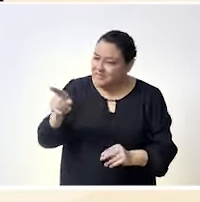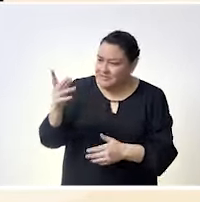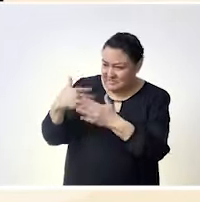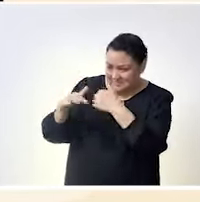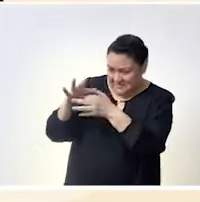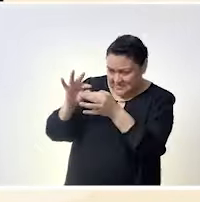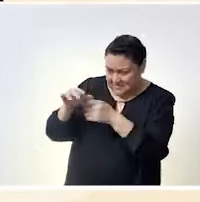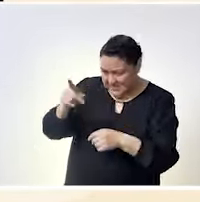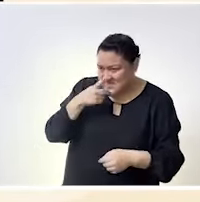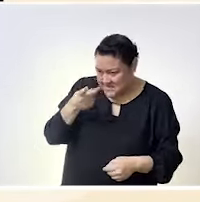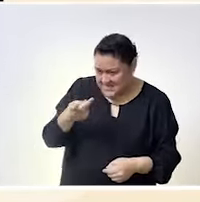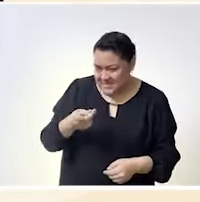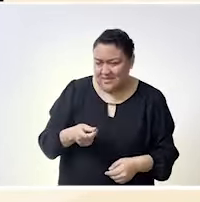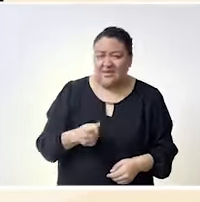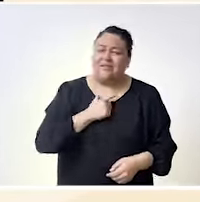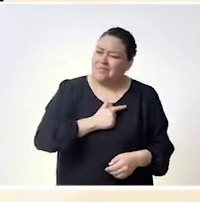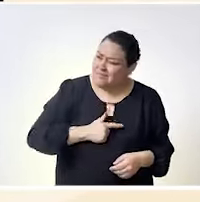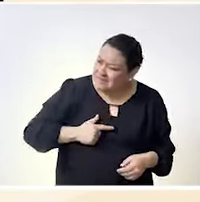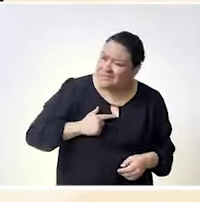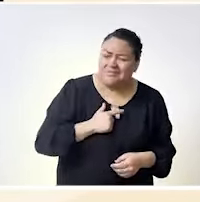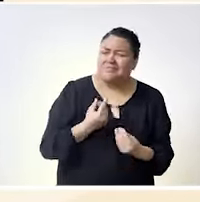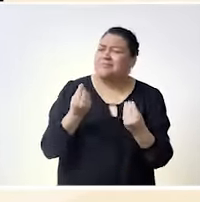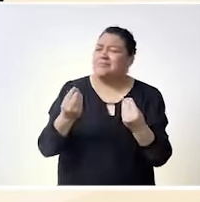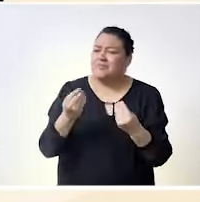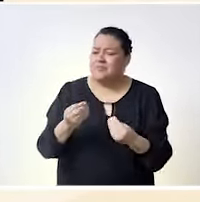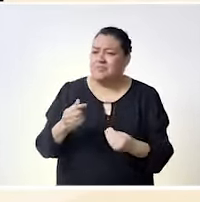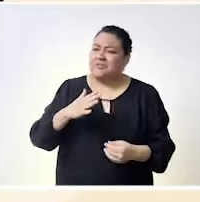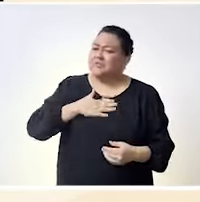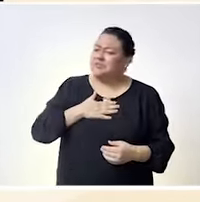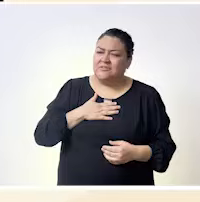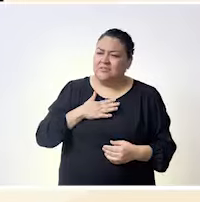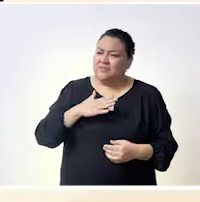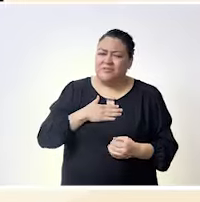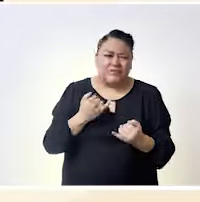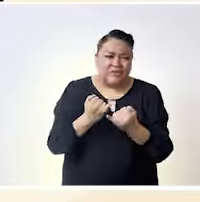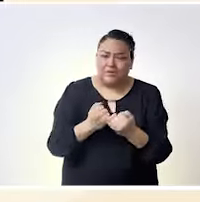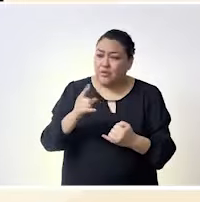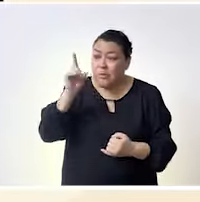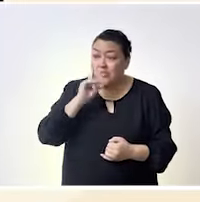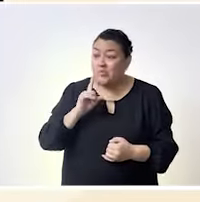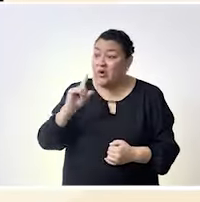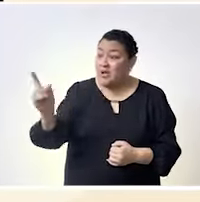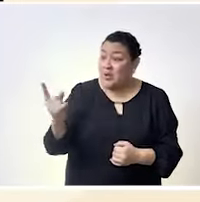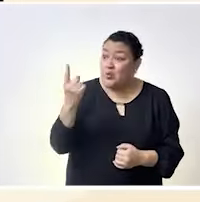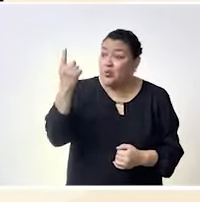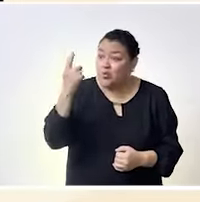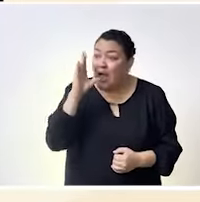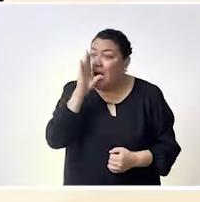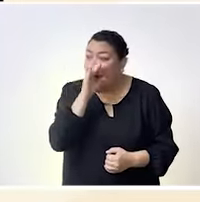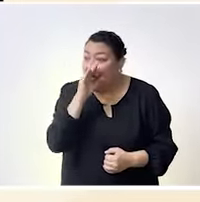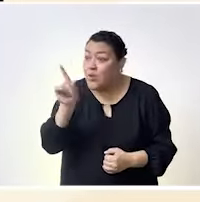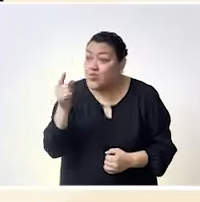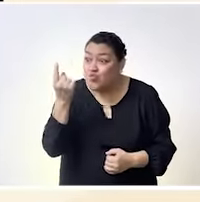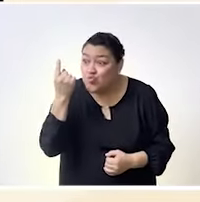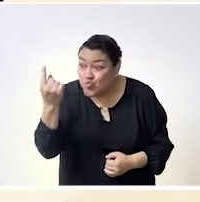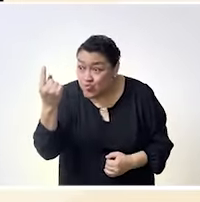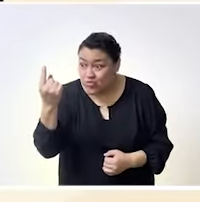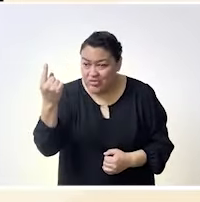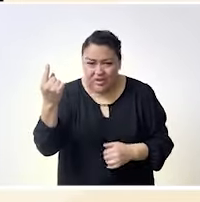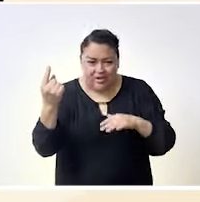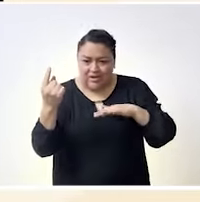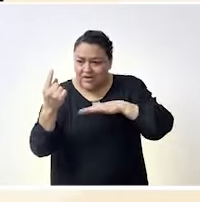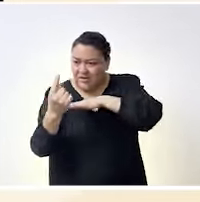me encantó lo que expresaste como en muchas ocasiones la representación eres la única mujer de piel morena